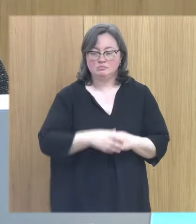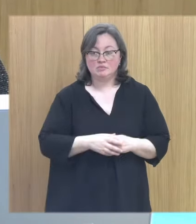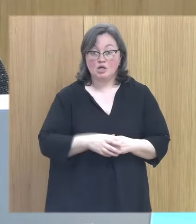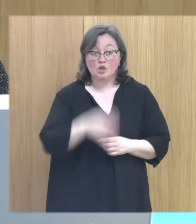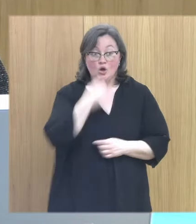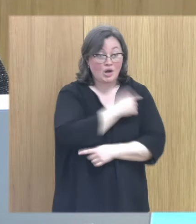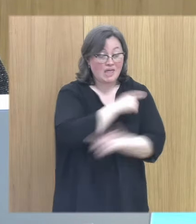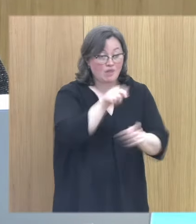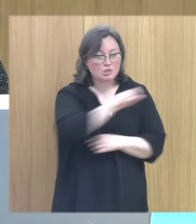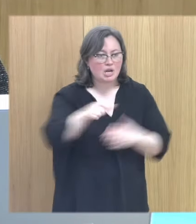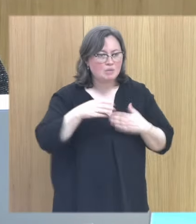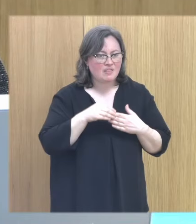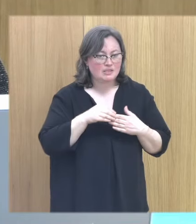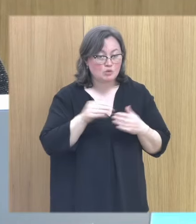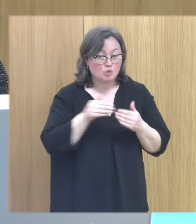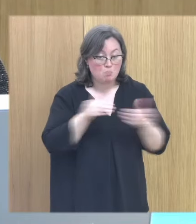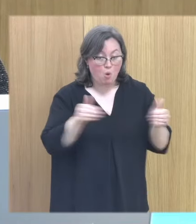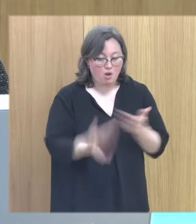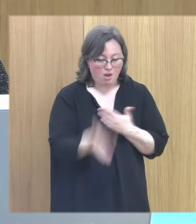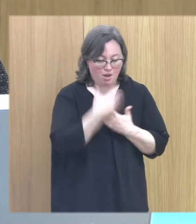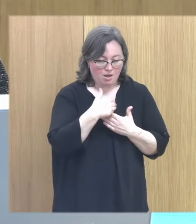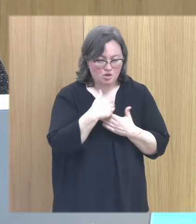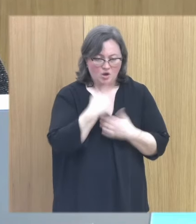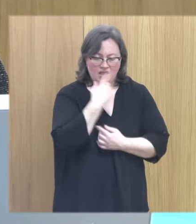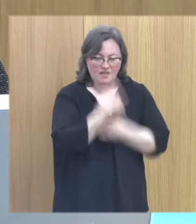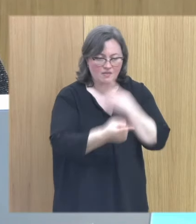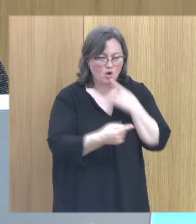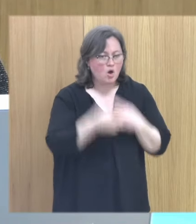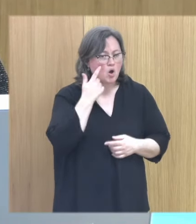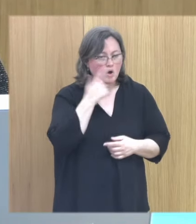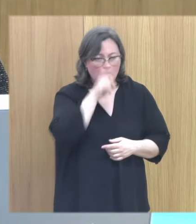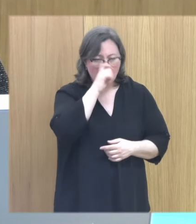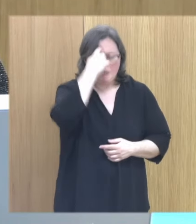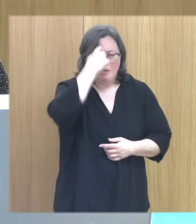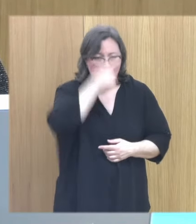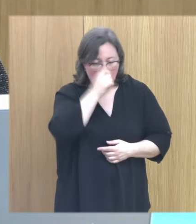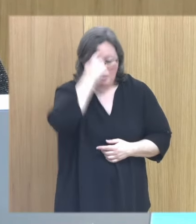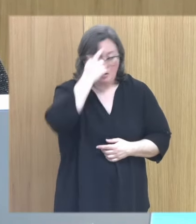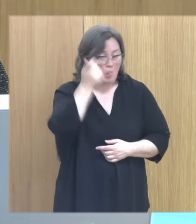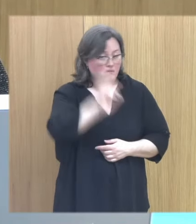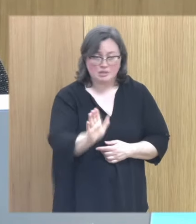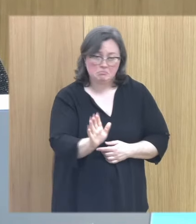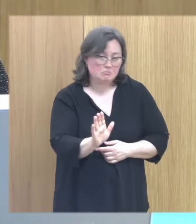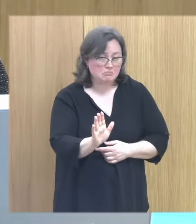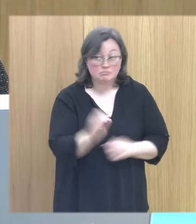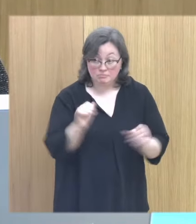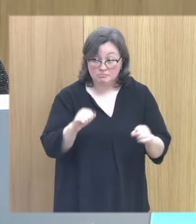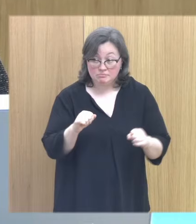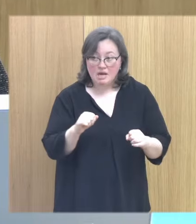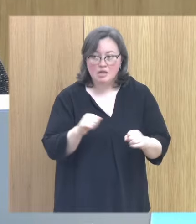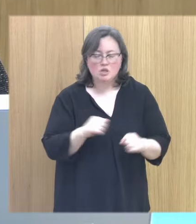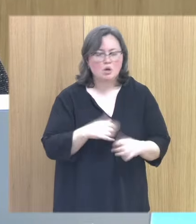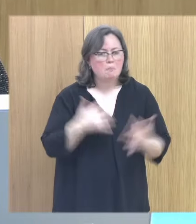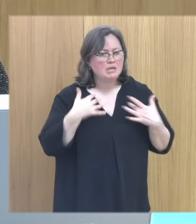digo a las personas desde que entran constantemente no necesitas recordar ¿sí? ¿cómo sé